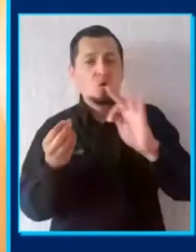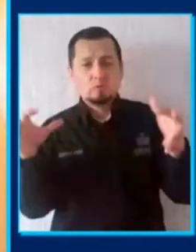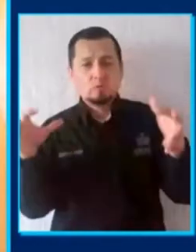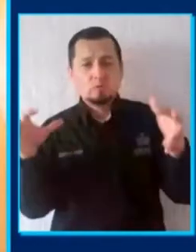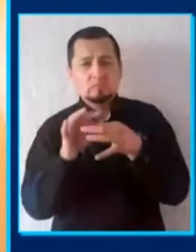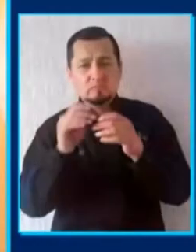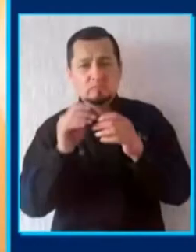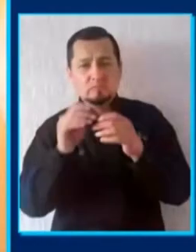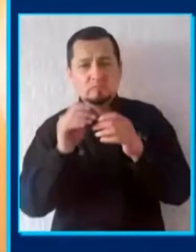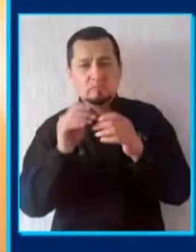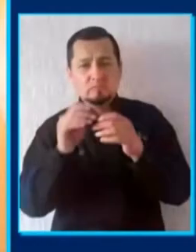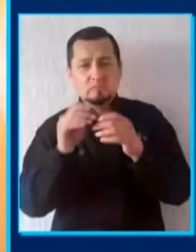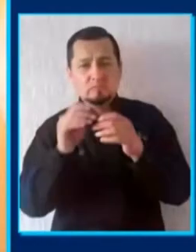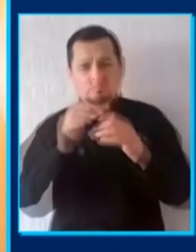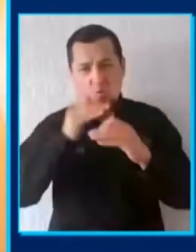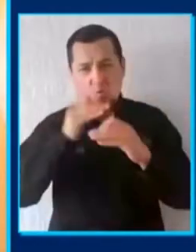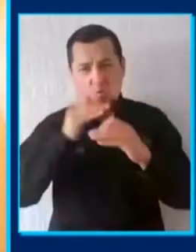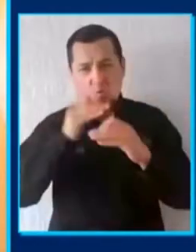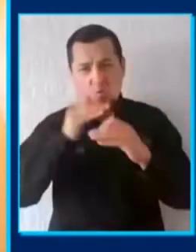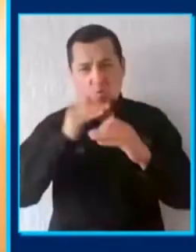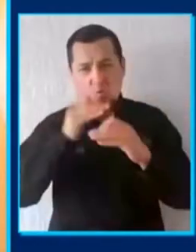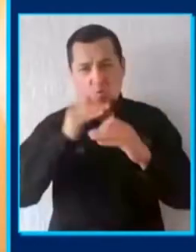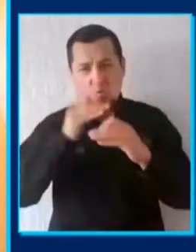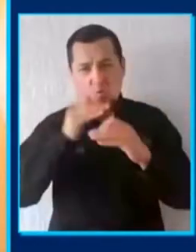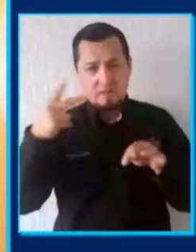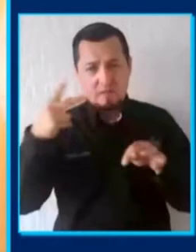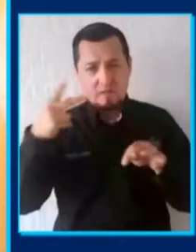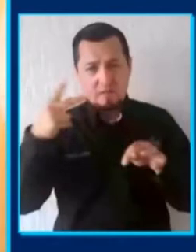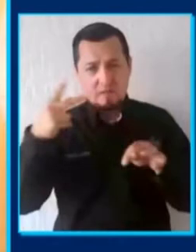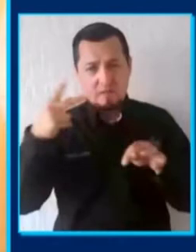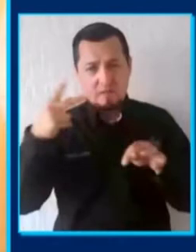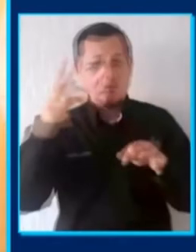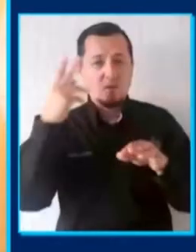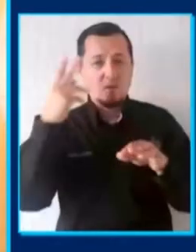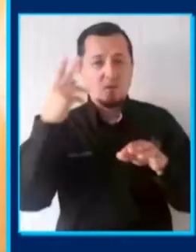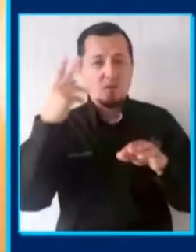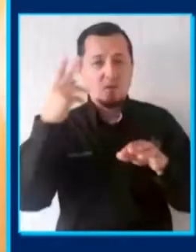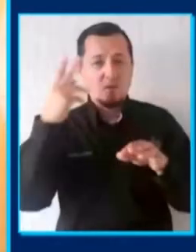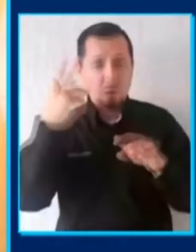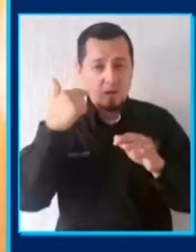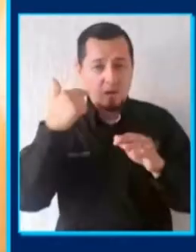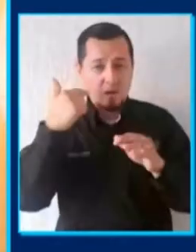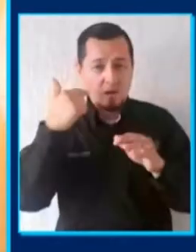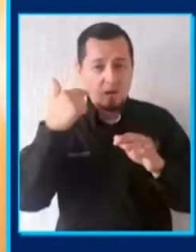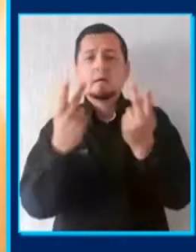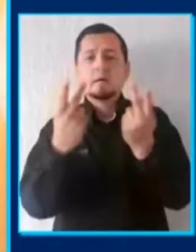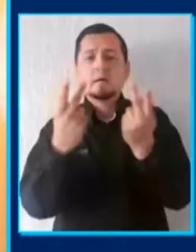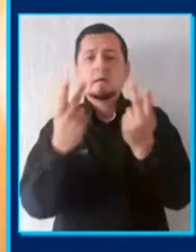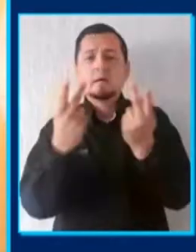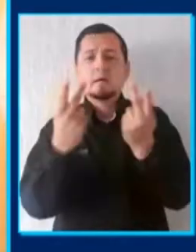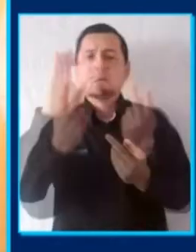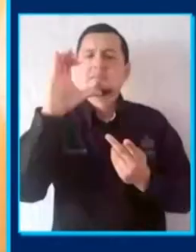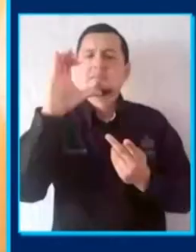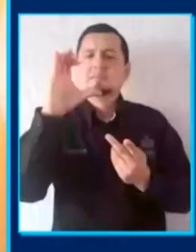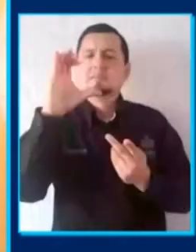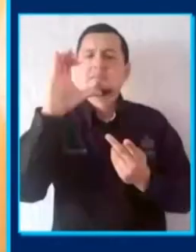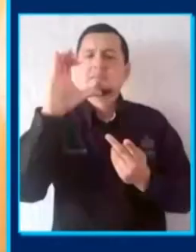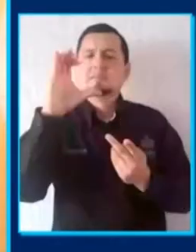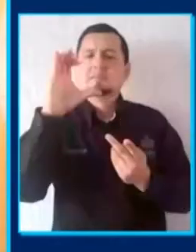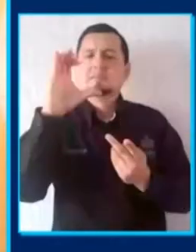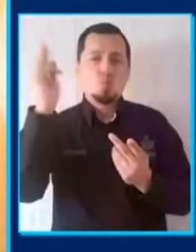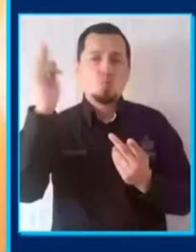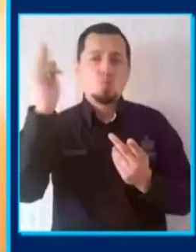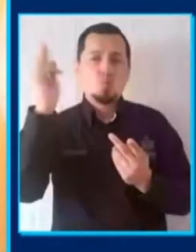en la Plaza Bicentenario del Centro Cultural Universitario. Ya está habilitado el sitio para nosotros que es